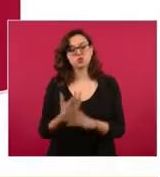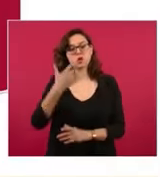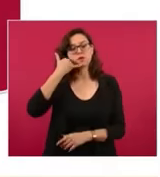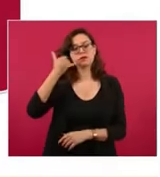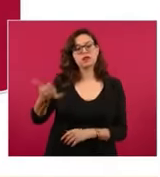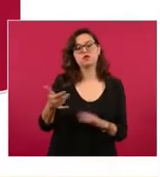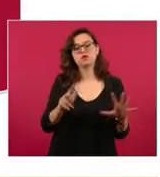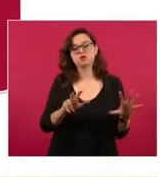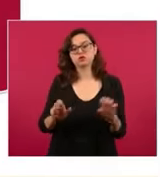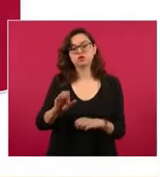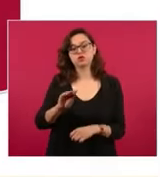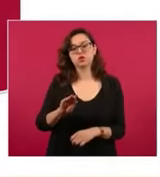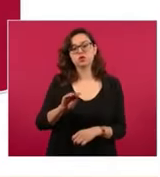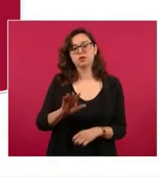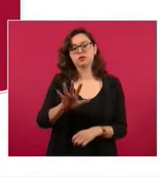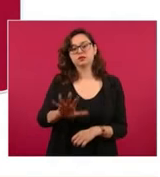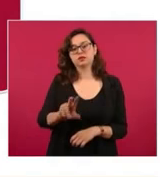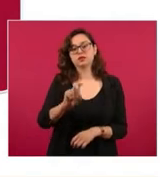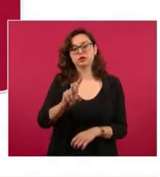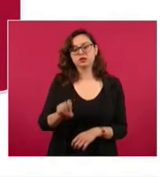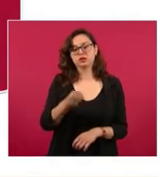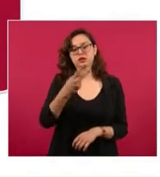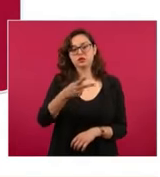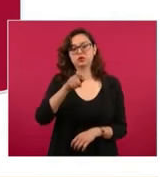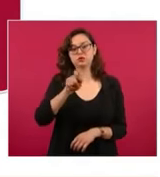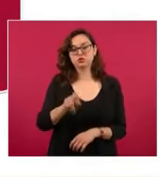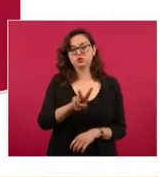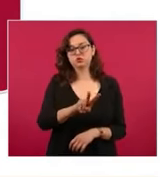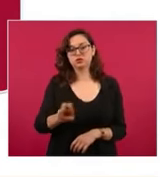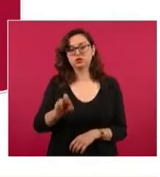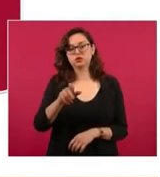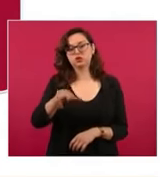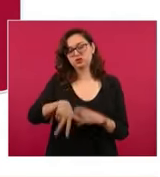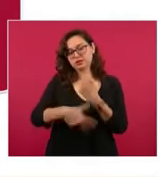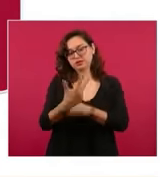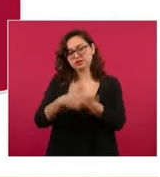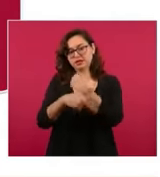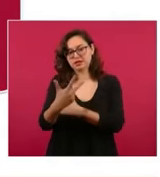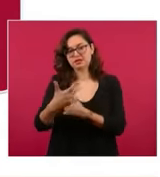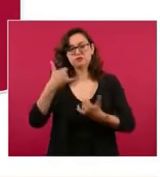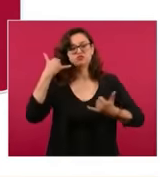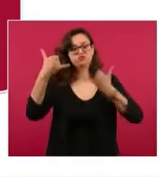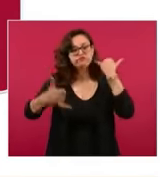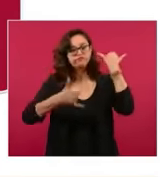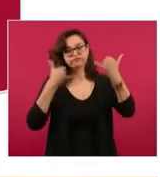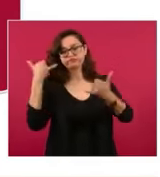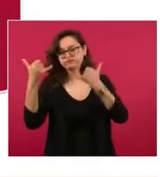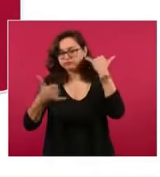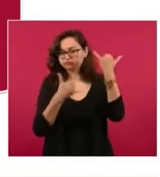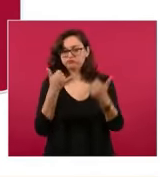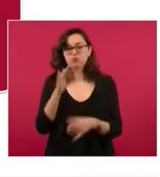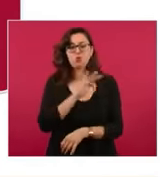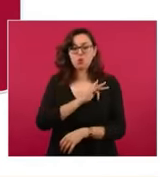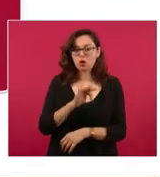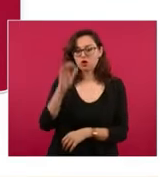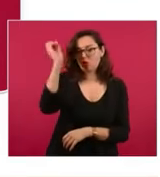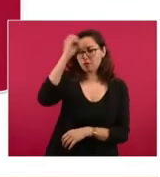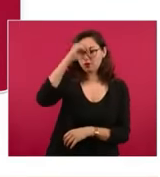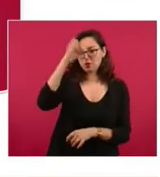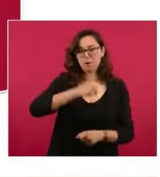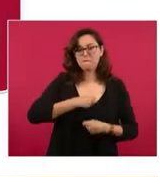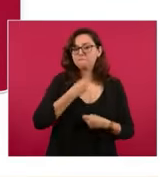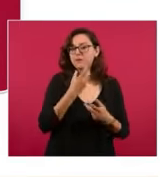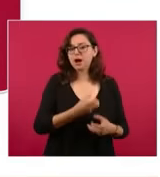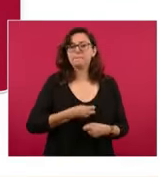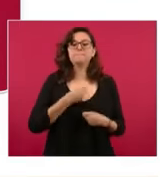-32-213, el teléfono del Pulso de la Salud, para que nos hagan llegar diferentes situaciones que